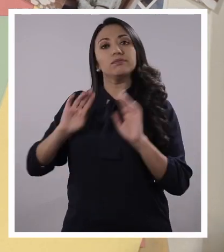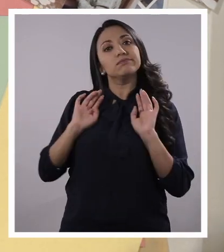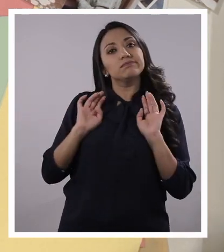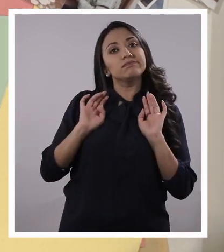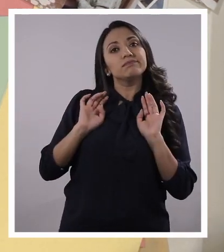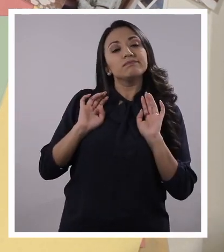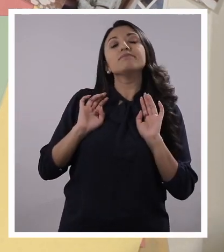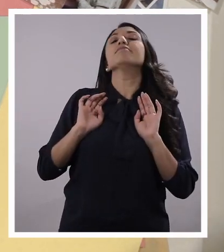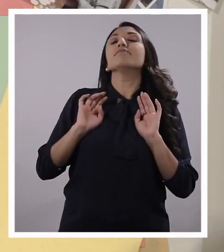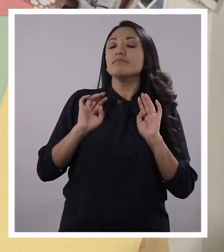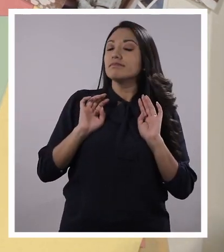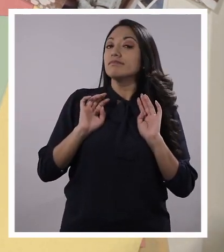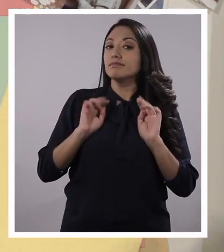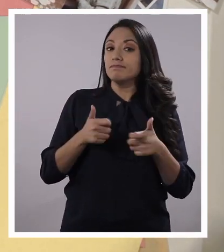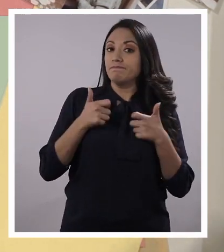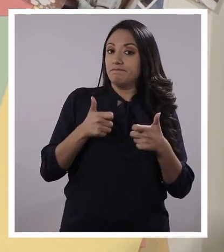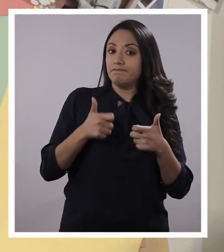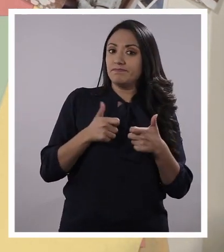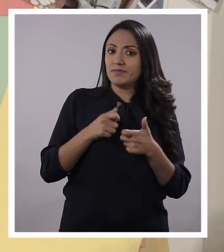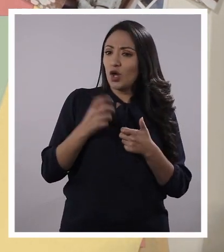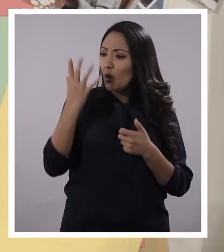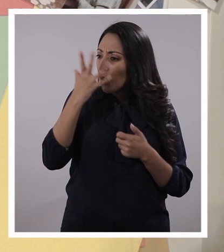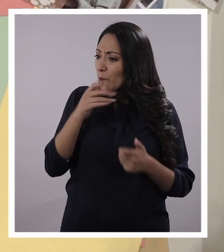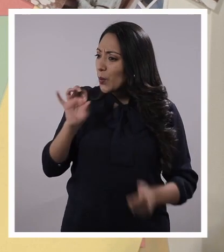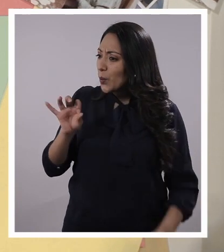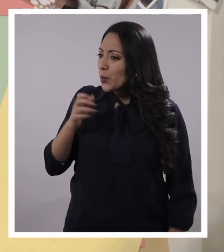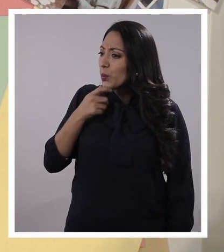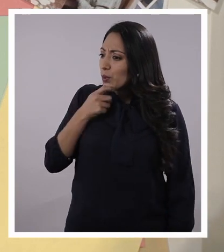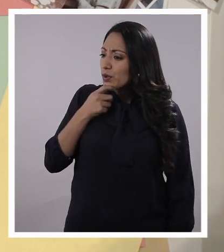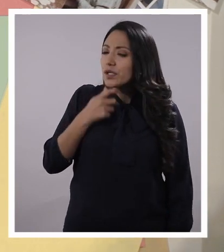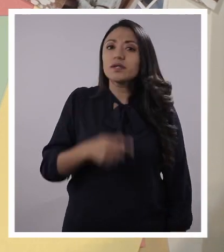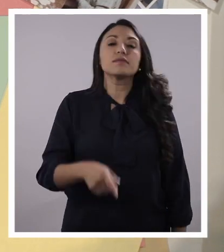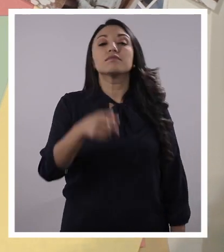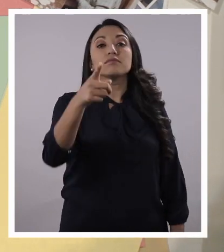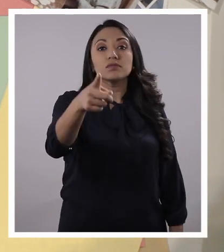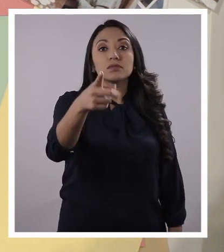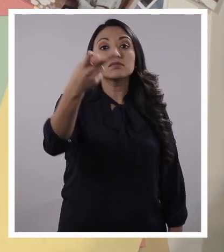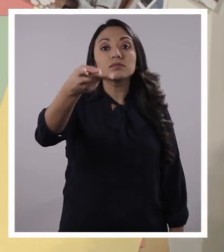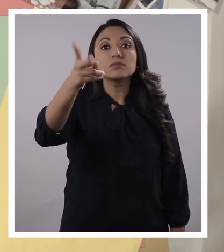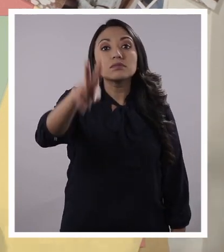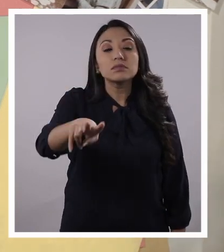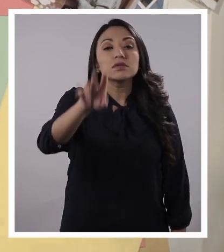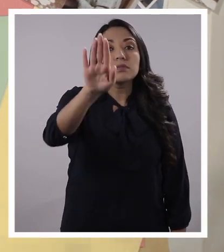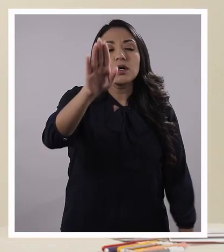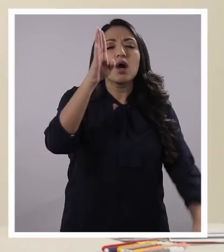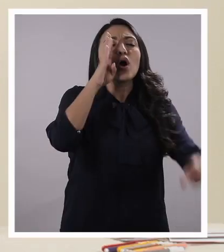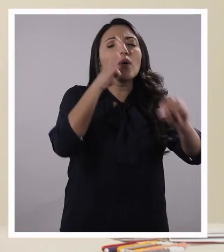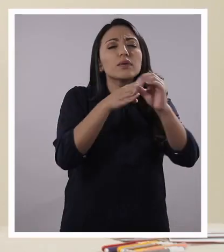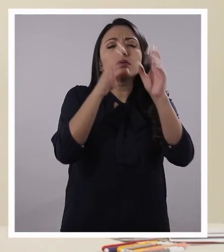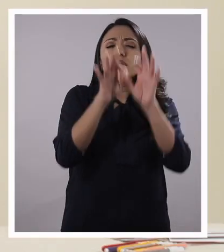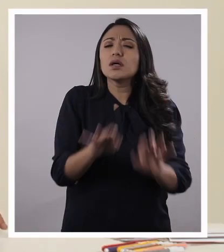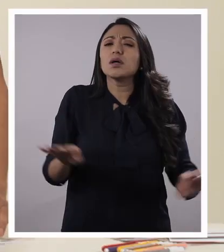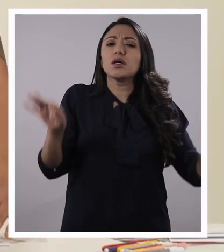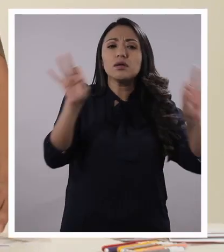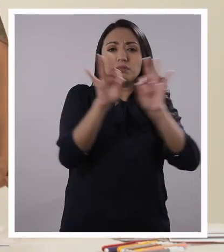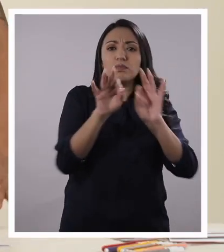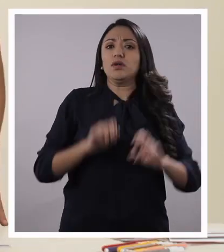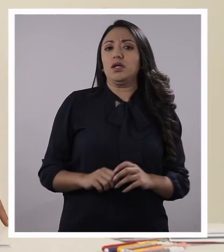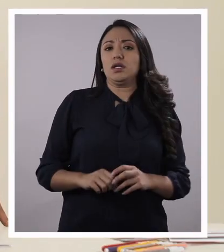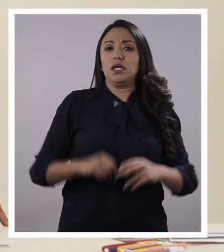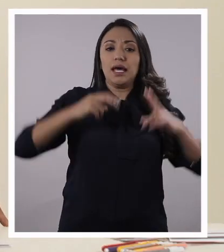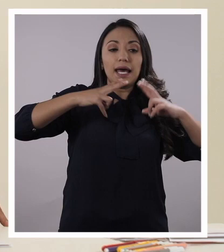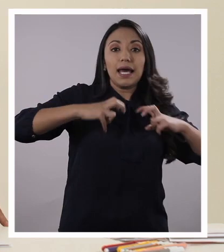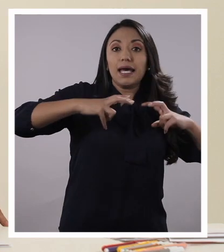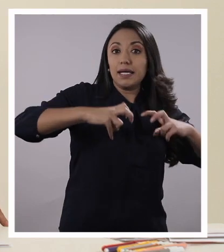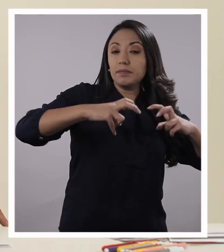Perfecto. Te quedó hermoso, Panchito. Chicos, ustedes tienen una misión importantísima. Investigar